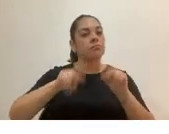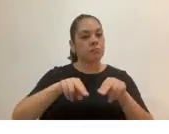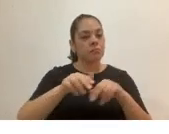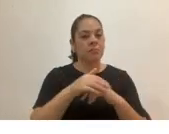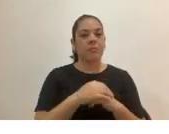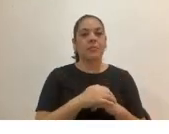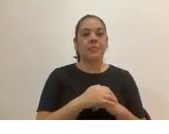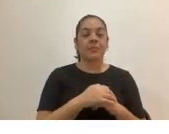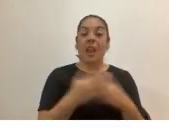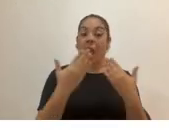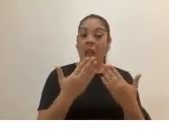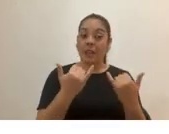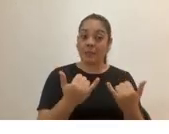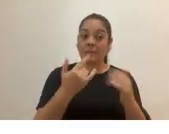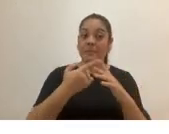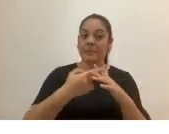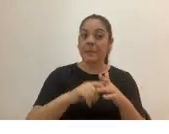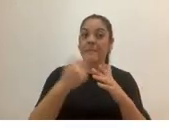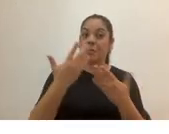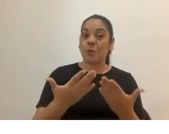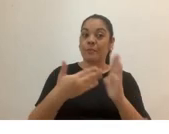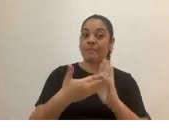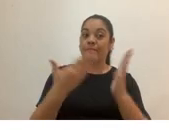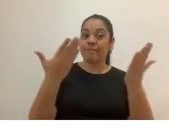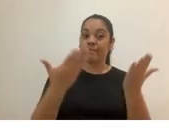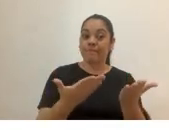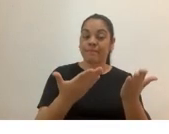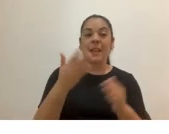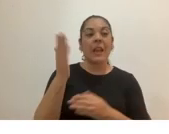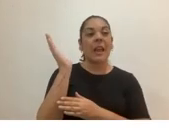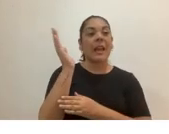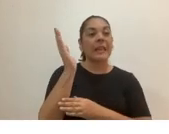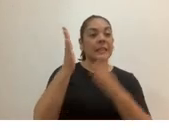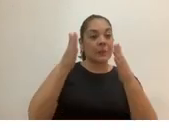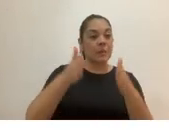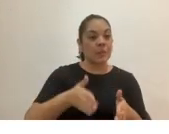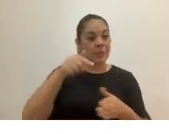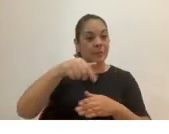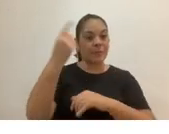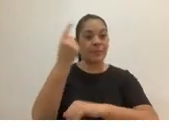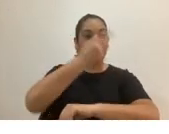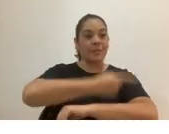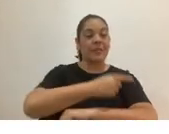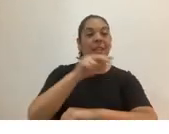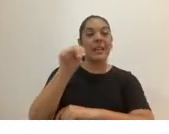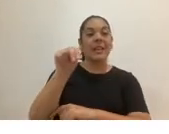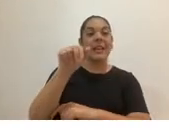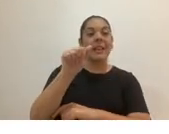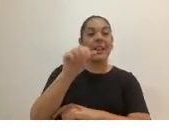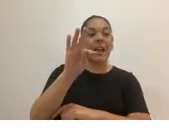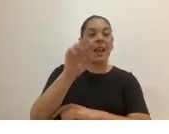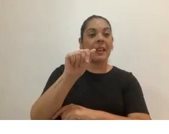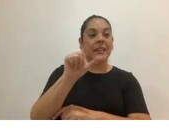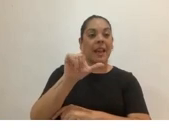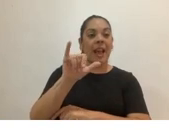Ahora sí, para iniciar les quiero presentar a la persona expositora de este día. Ella es Natalia Alvarado Soto.